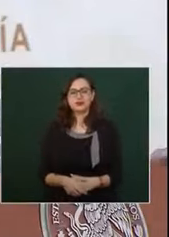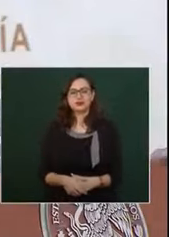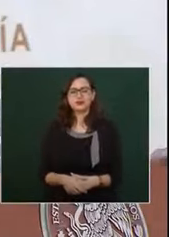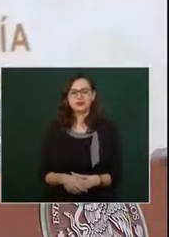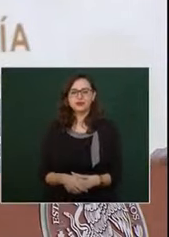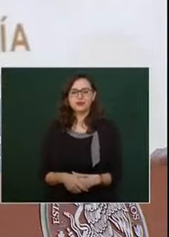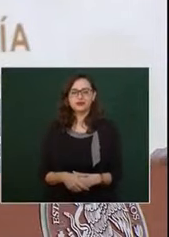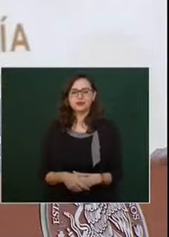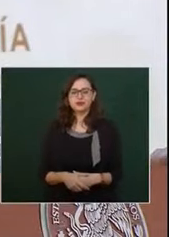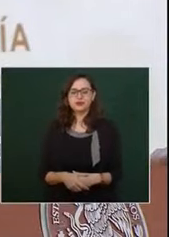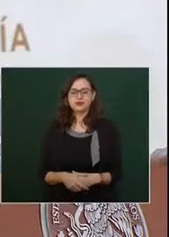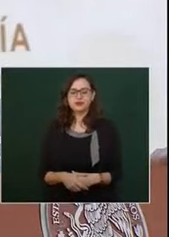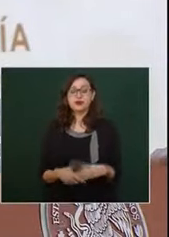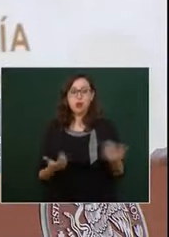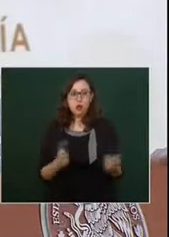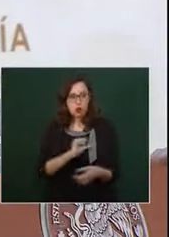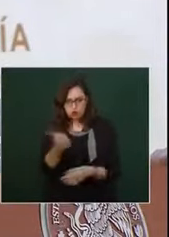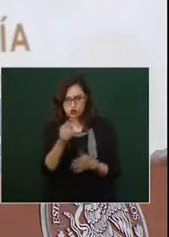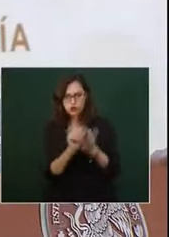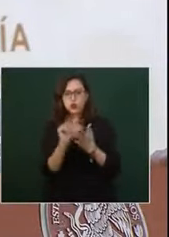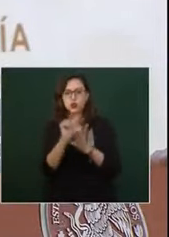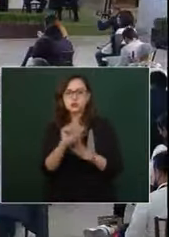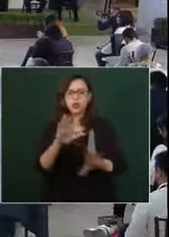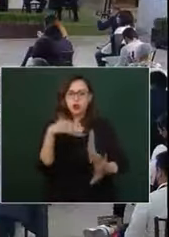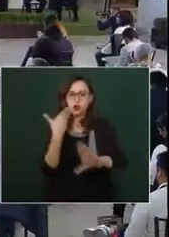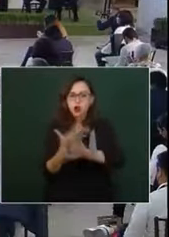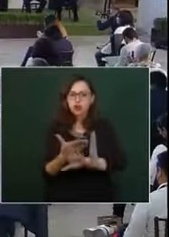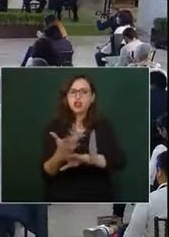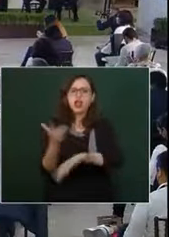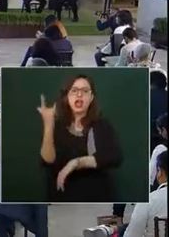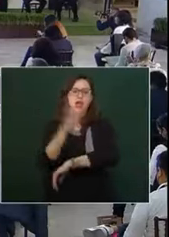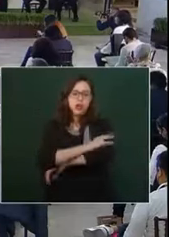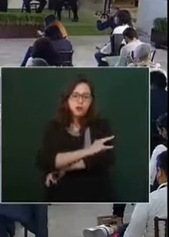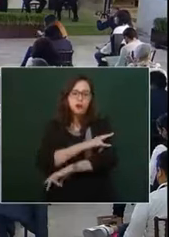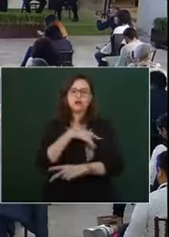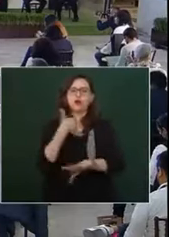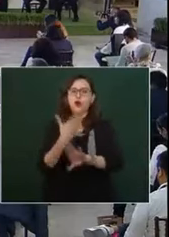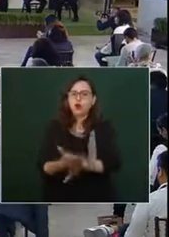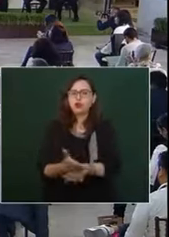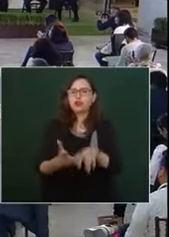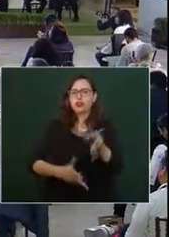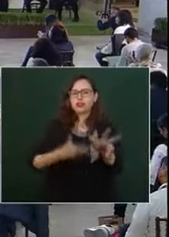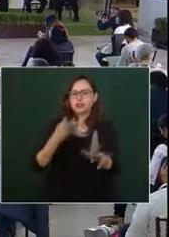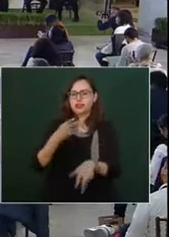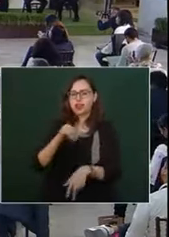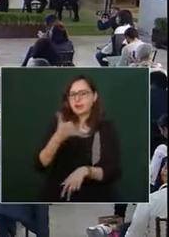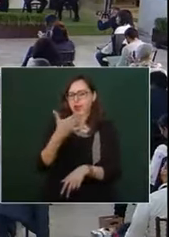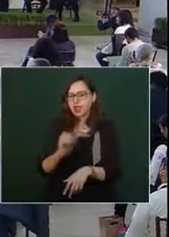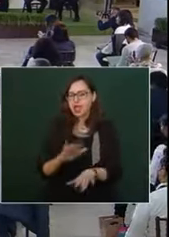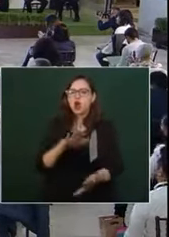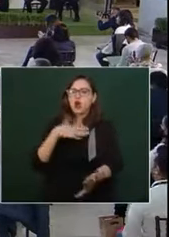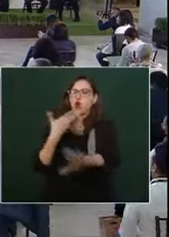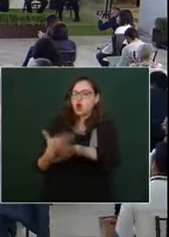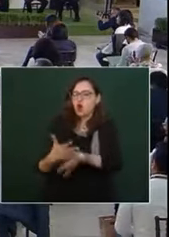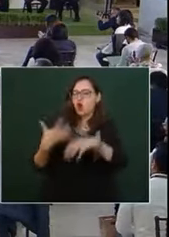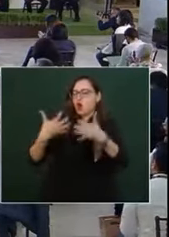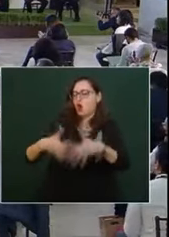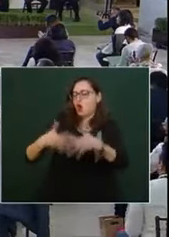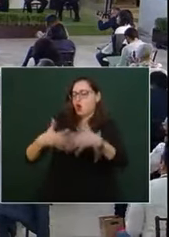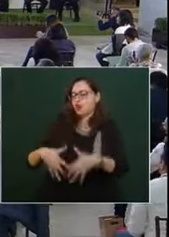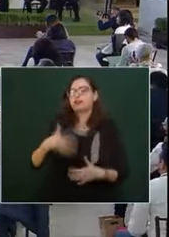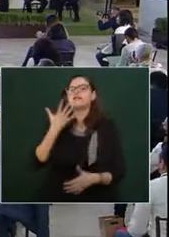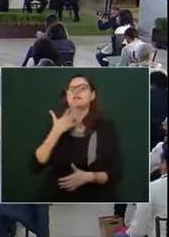o sea, que ninguna de las tres.